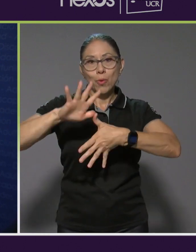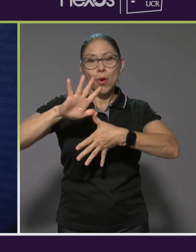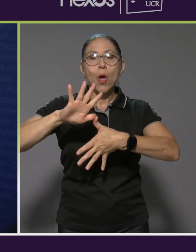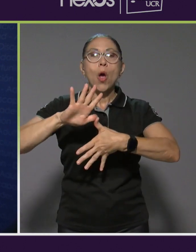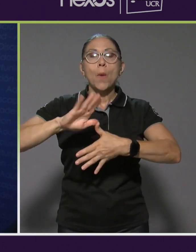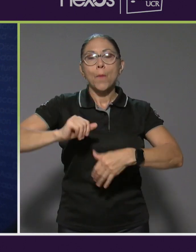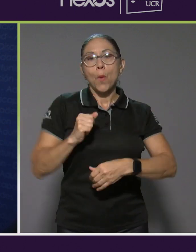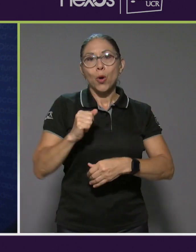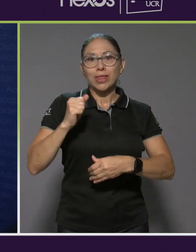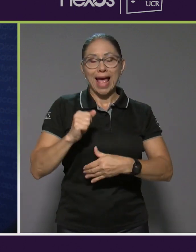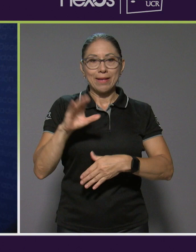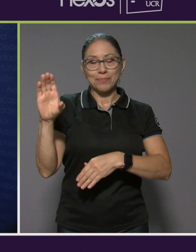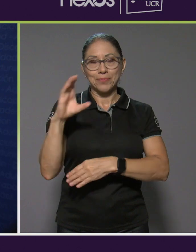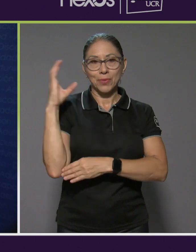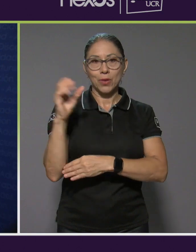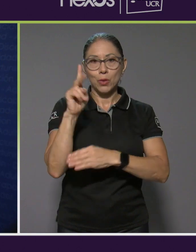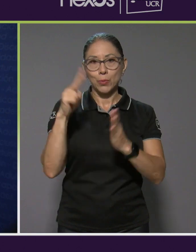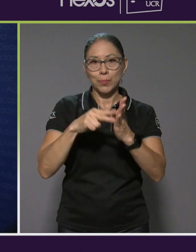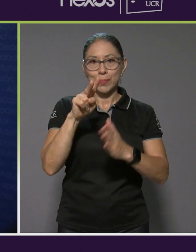Bogotá 2023.